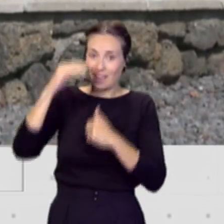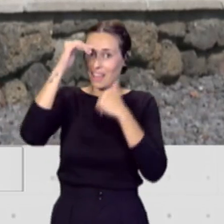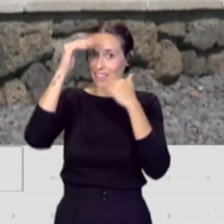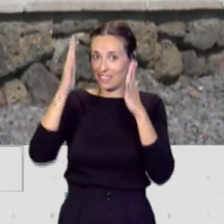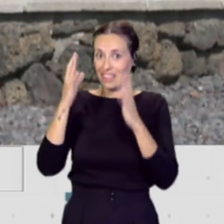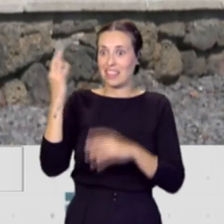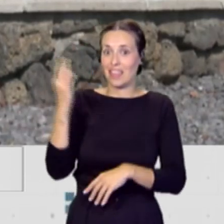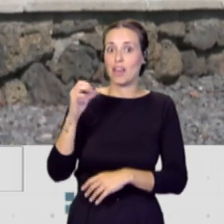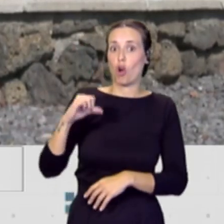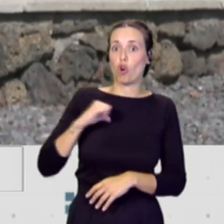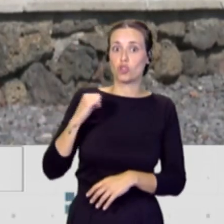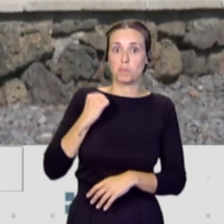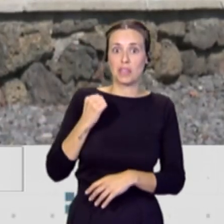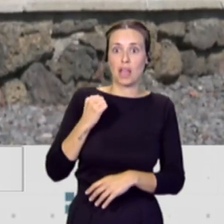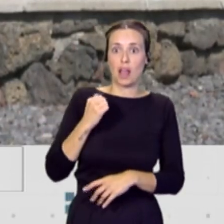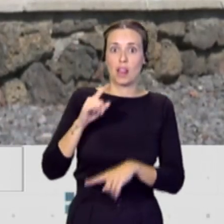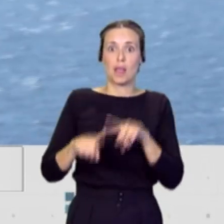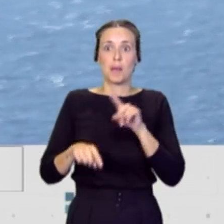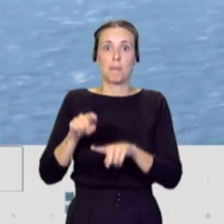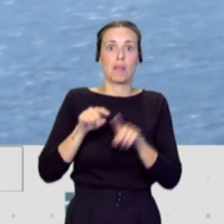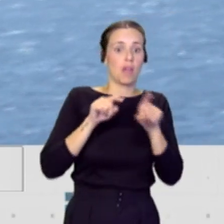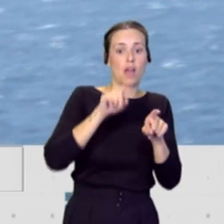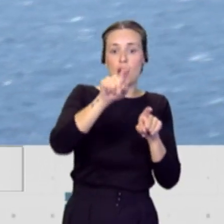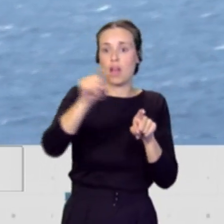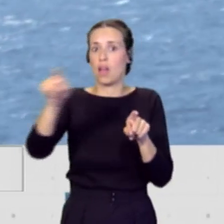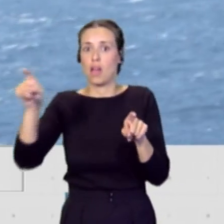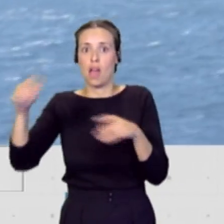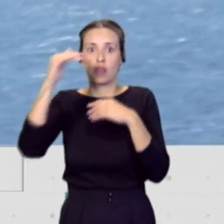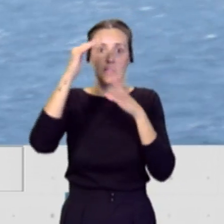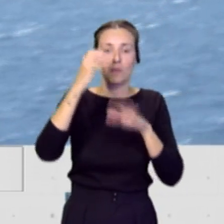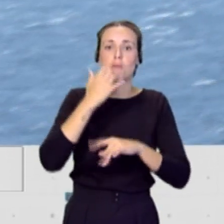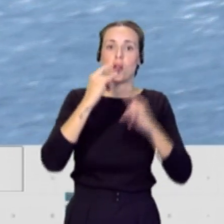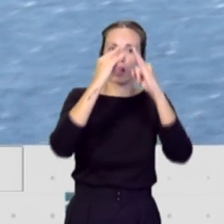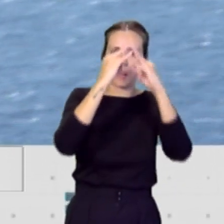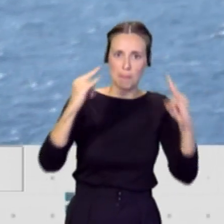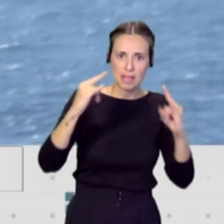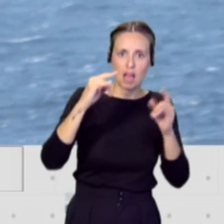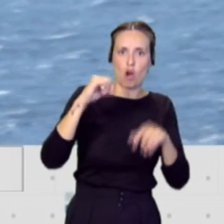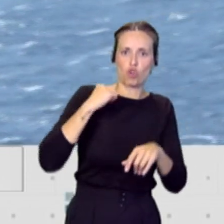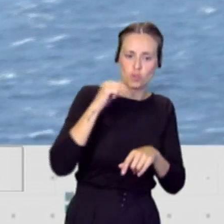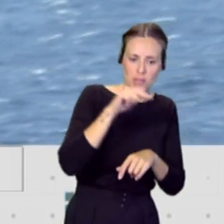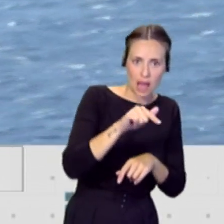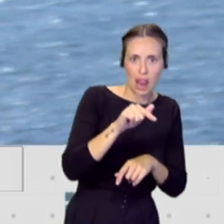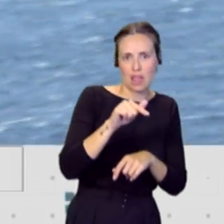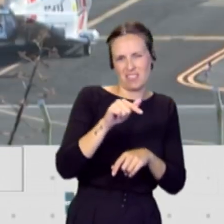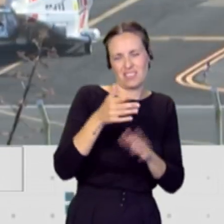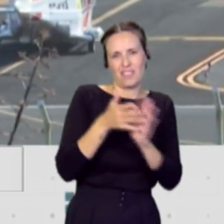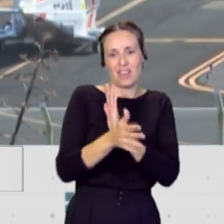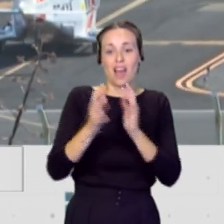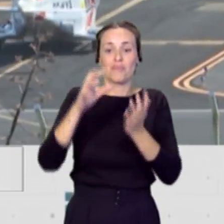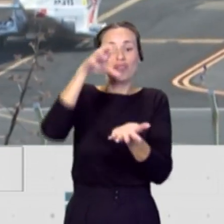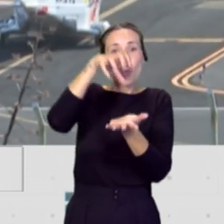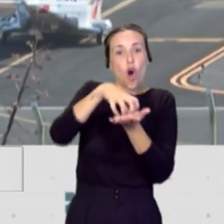en el hospital, no solo en puertos, sino también en el hospital, en el hospitalito de campaña, en una carpa que tenemos con el anexo al hospital,